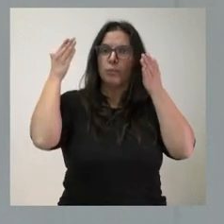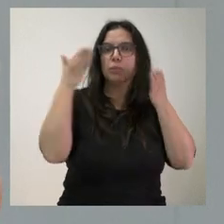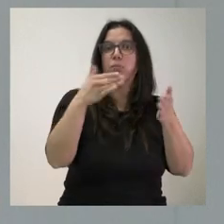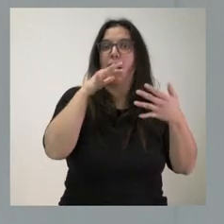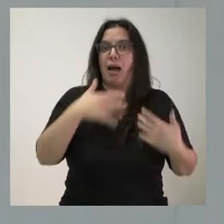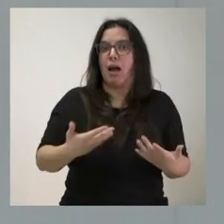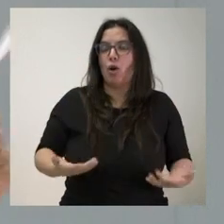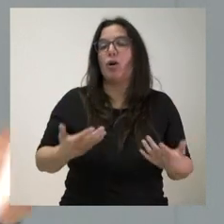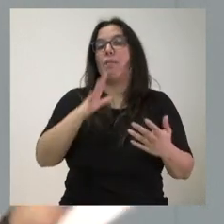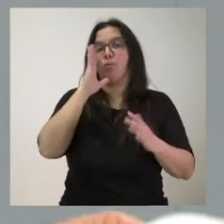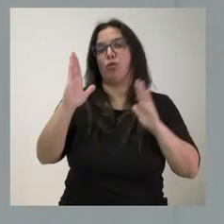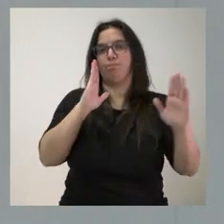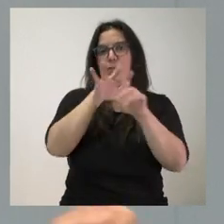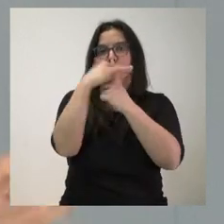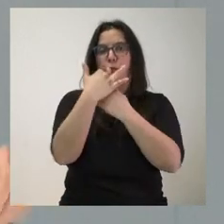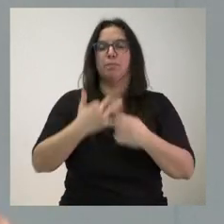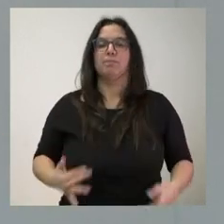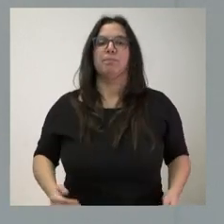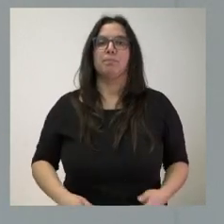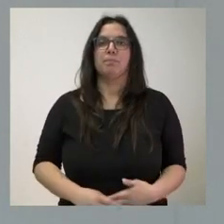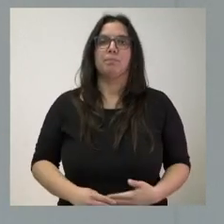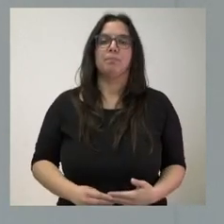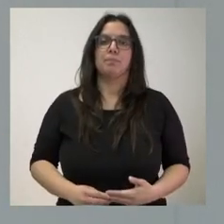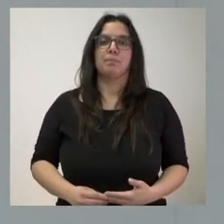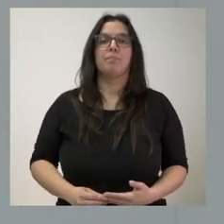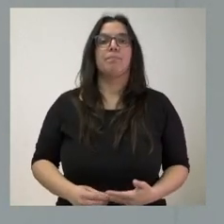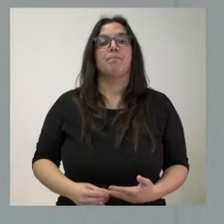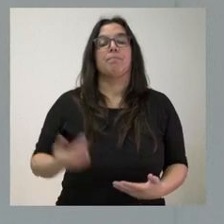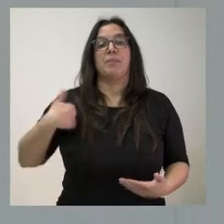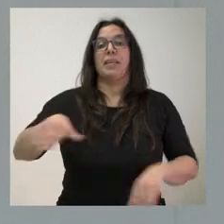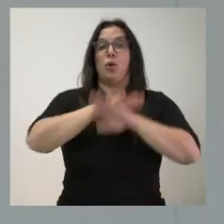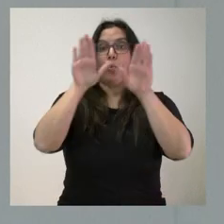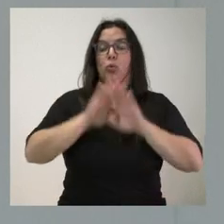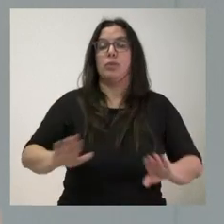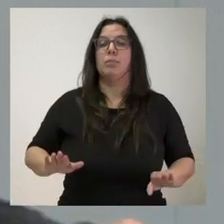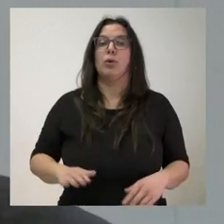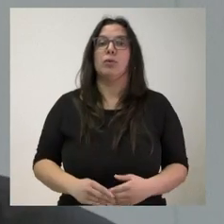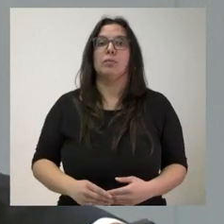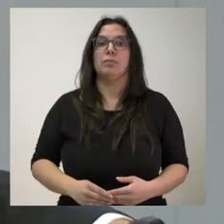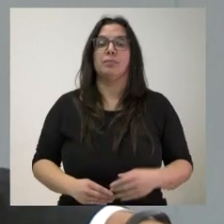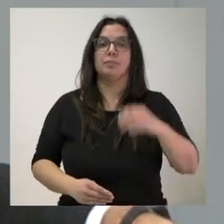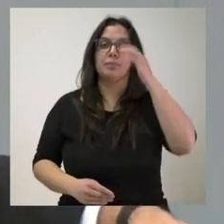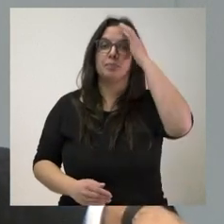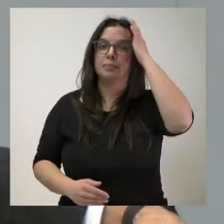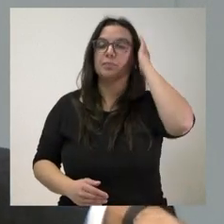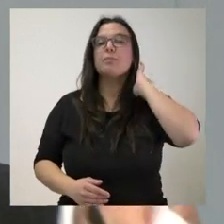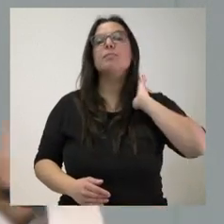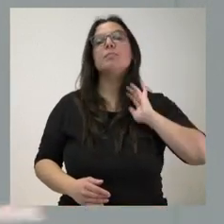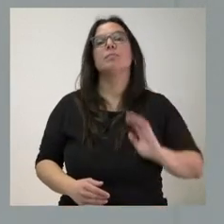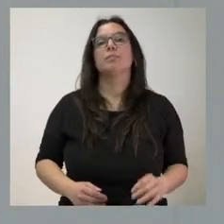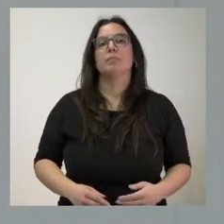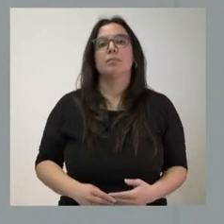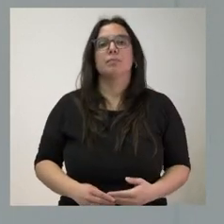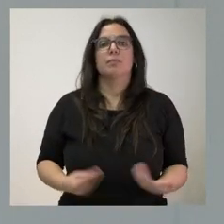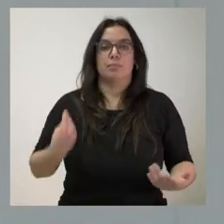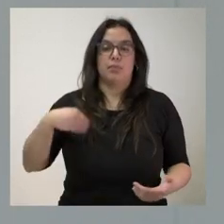y en estas circunstancias. Y, por último, y ya para concluir, y tal y